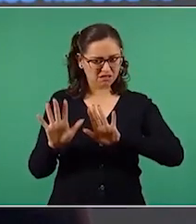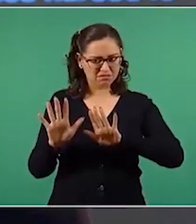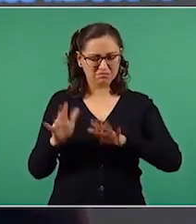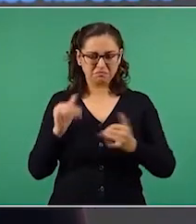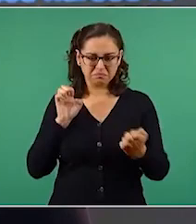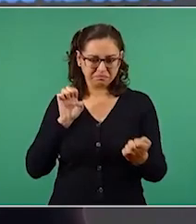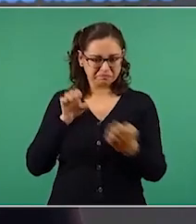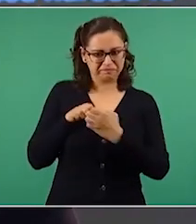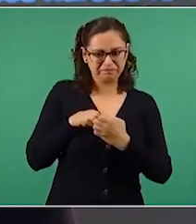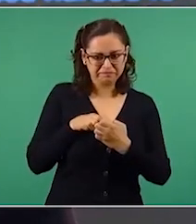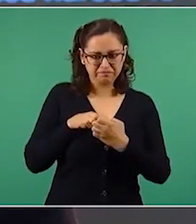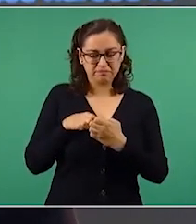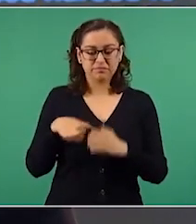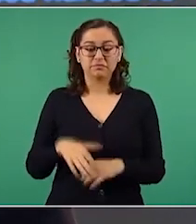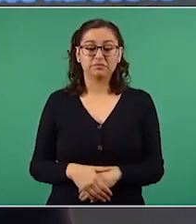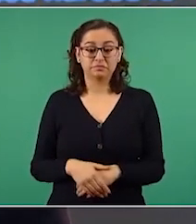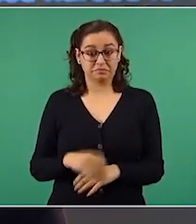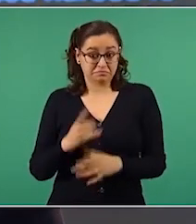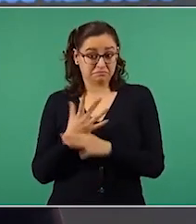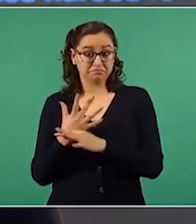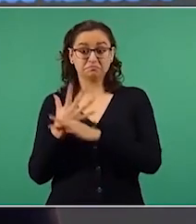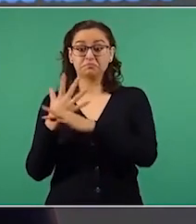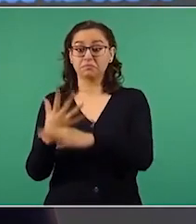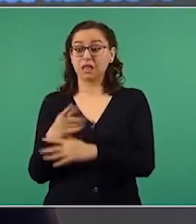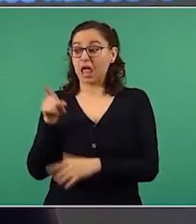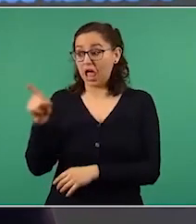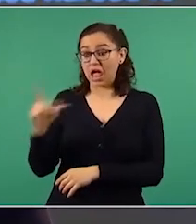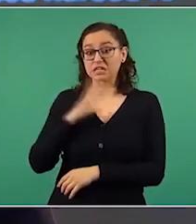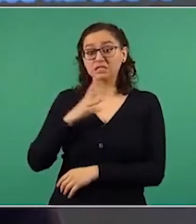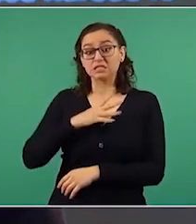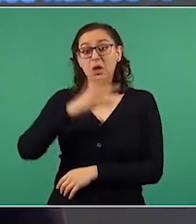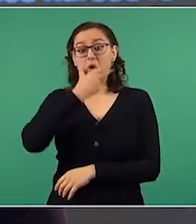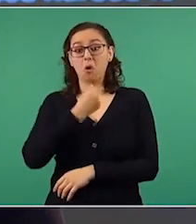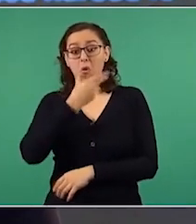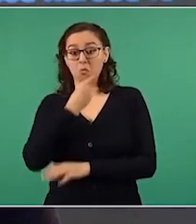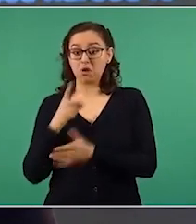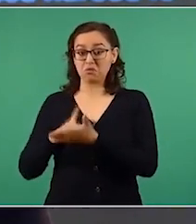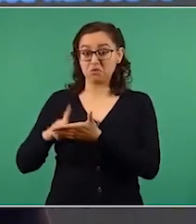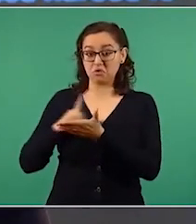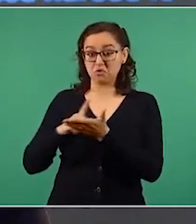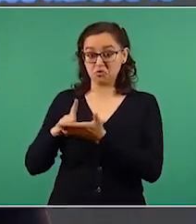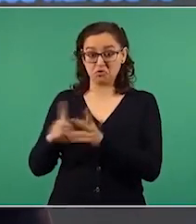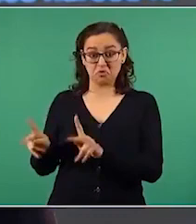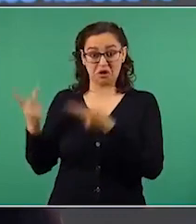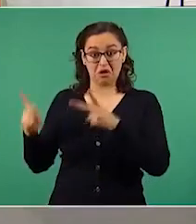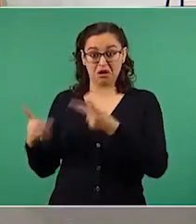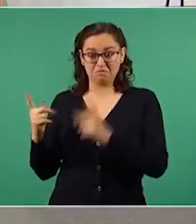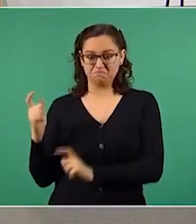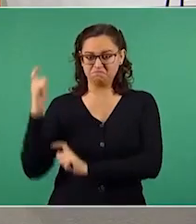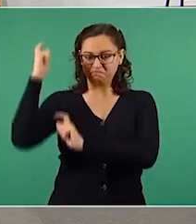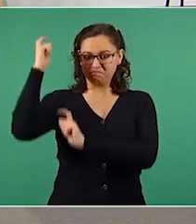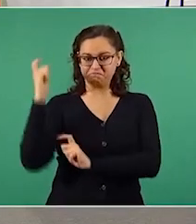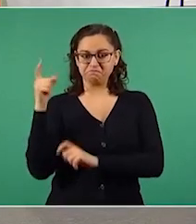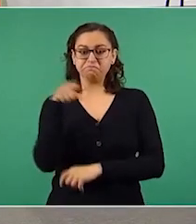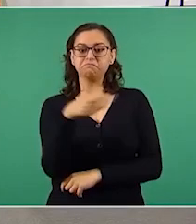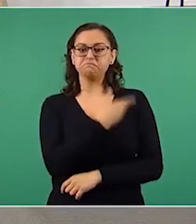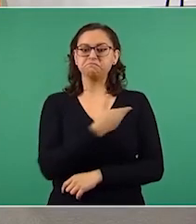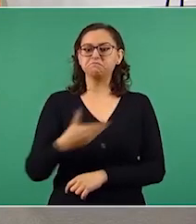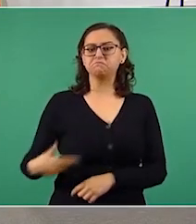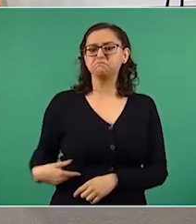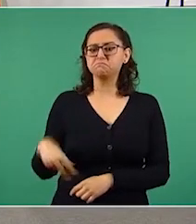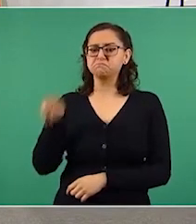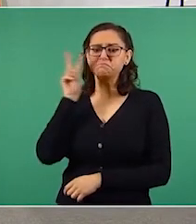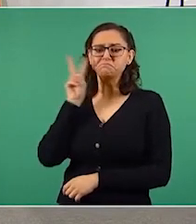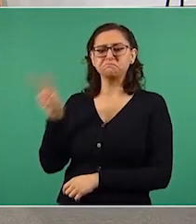Vamos a citar, dice, el presidente pasa junto a este sicario armado, asegurando que es un sicario armado, y parece que ni siquiera se